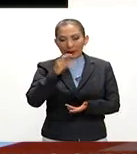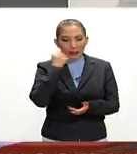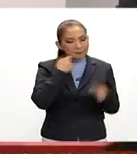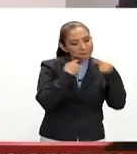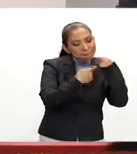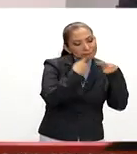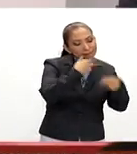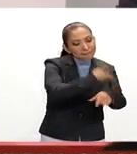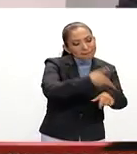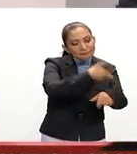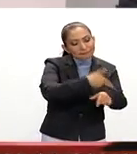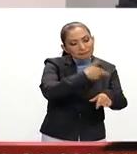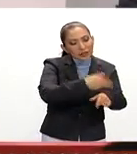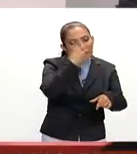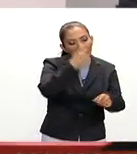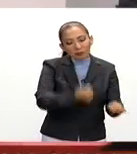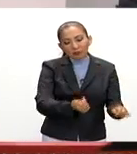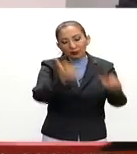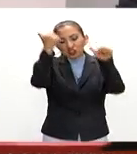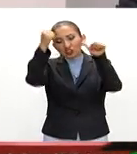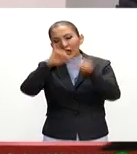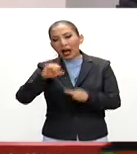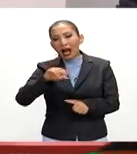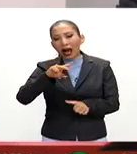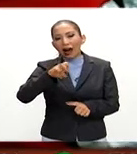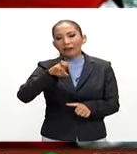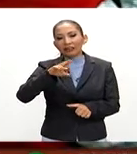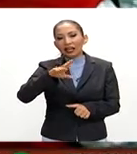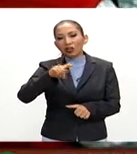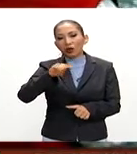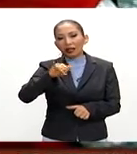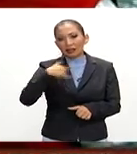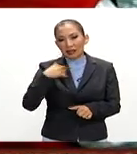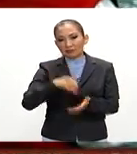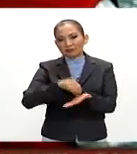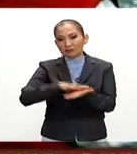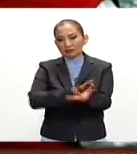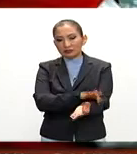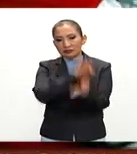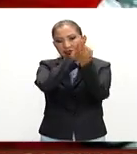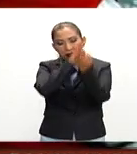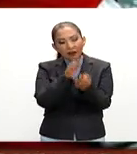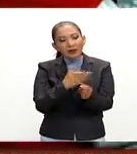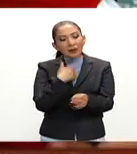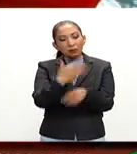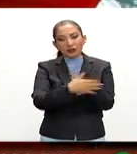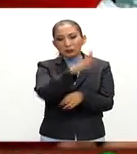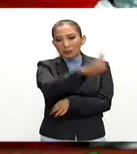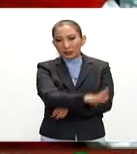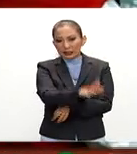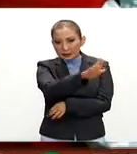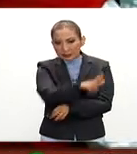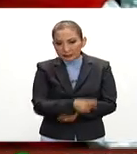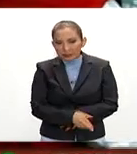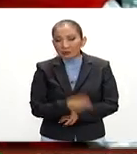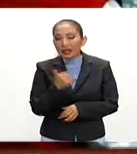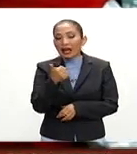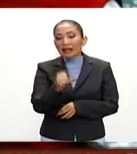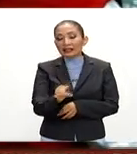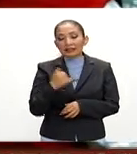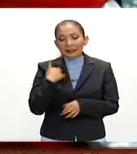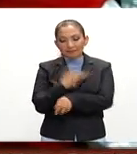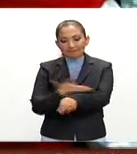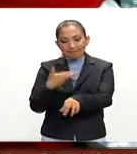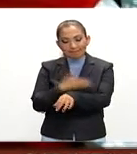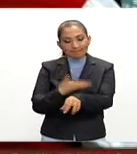inmediatamente el proceso de expulsión de Javier Duarte, quien está citado a comparecer ante dicho órgano el próximo martes. De esta forma, el